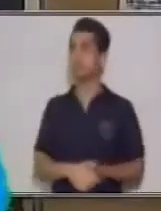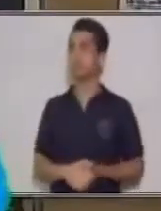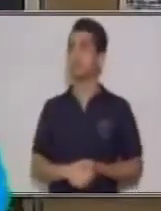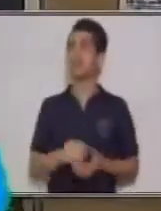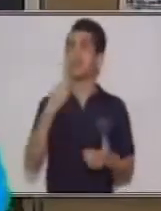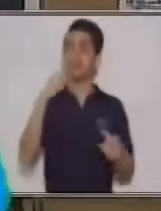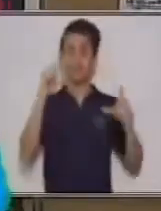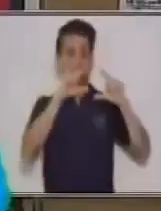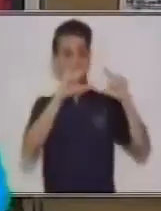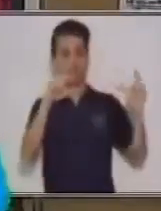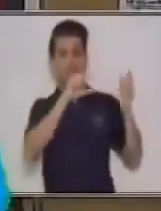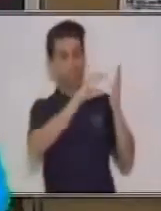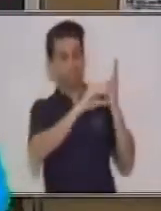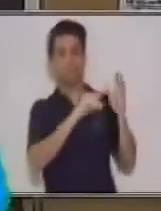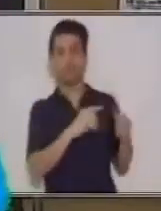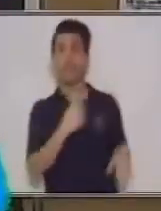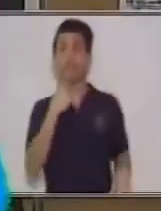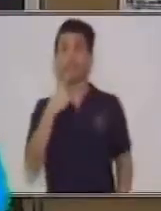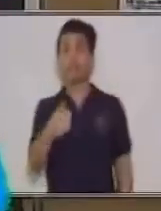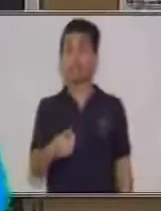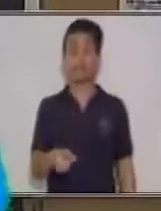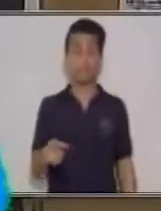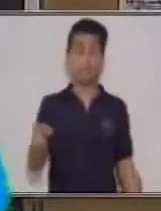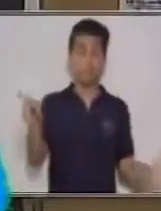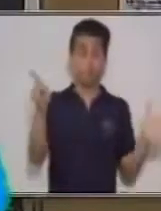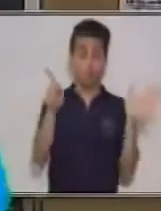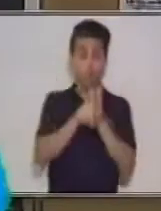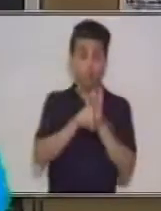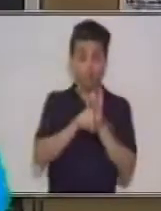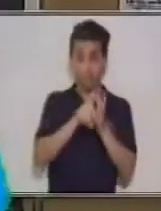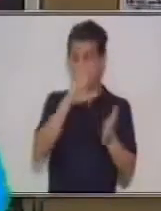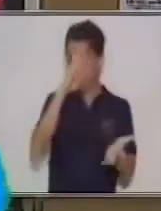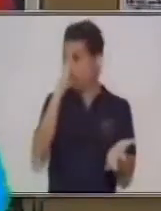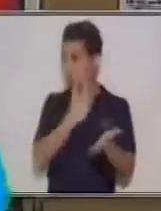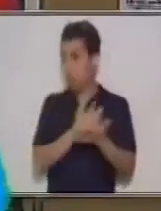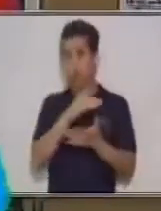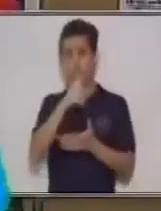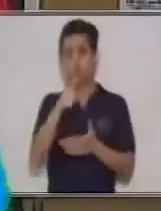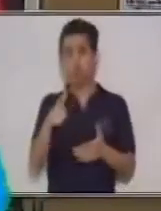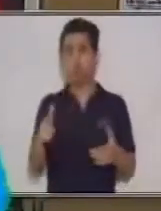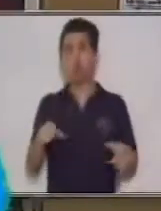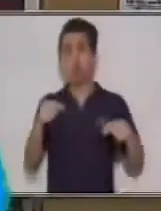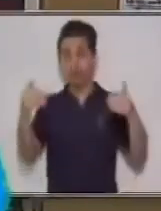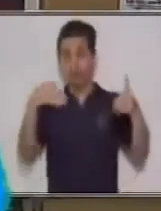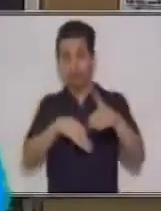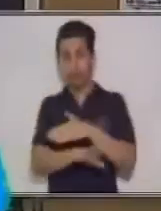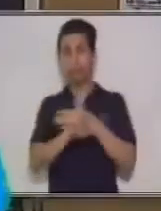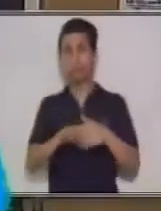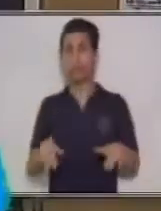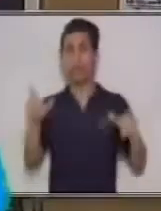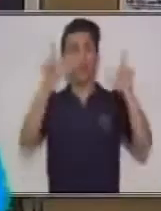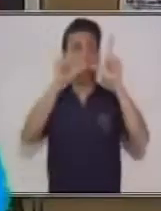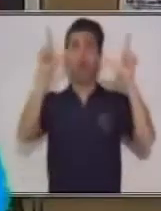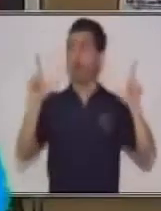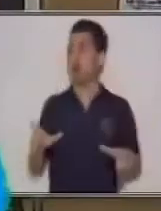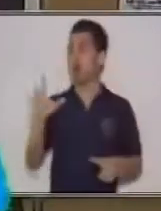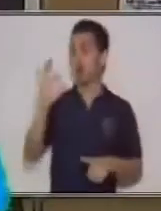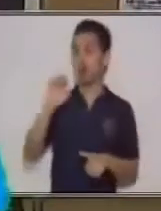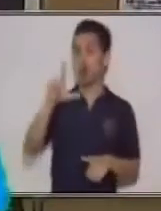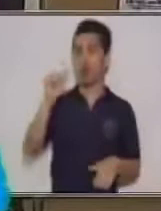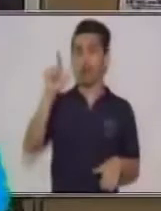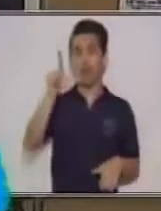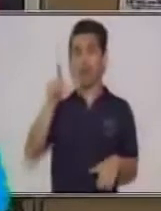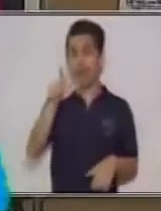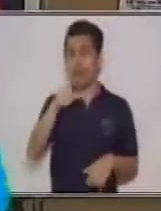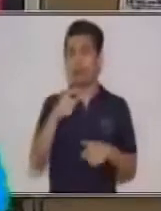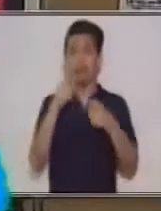terminantemente el ingreso al local sin mascarilla. Se ruega a